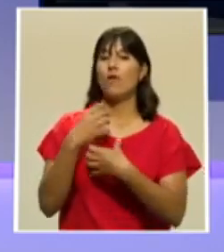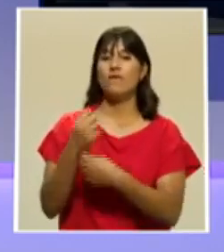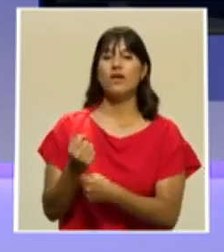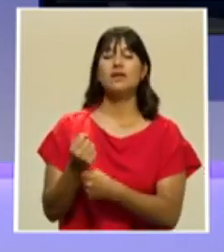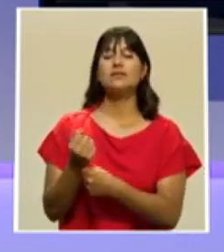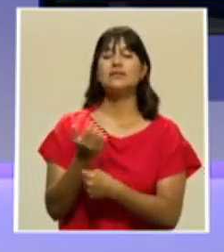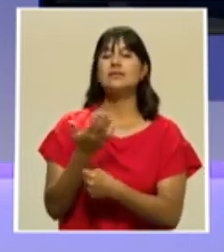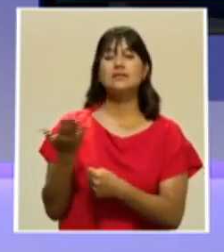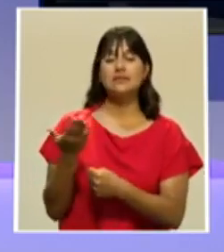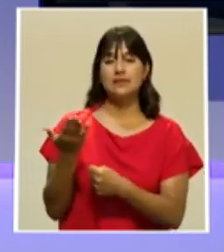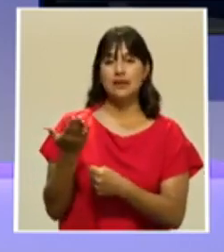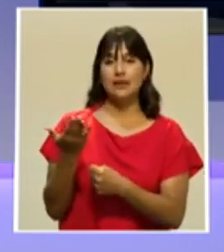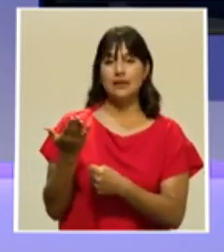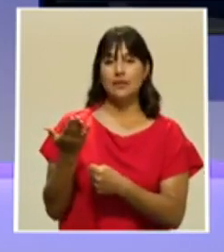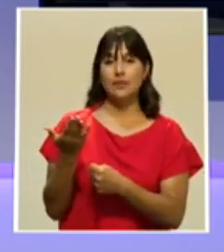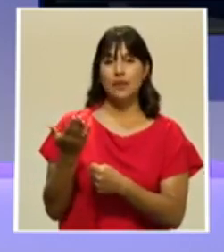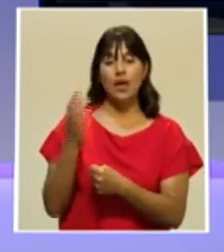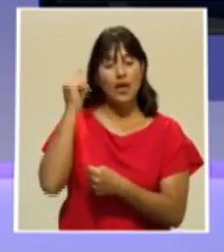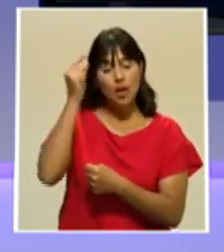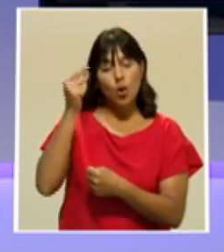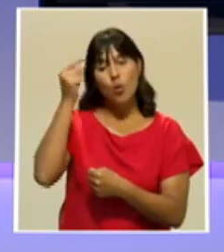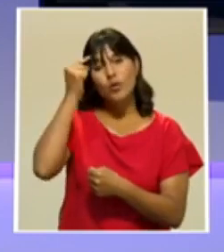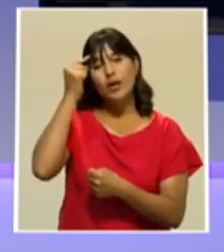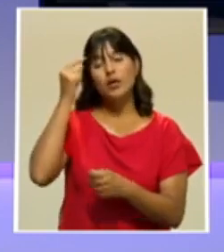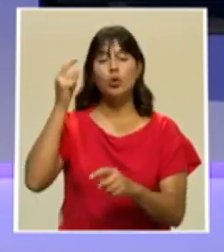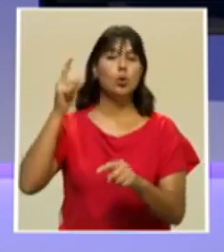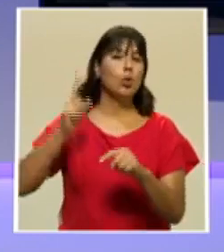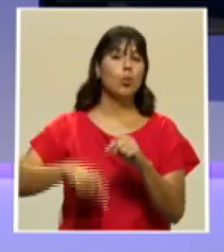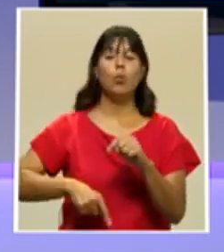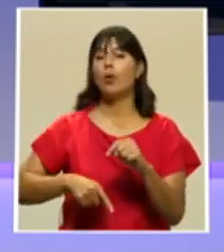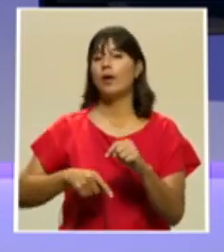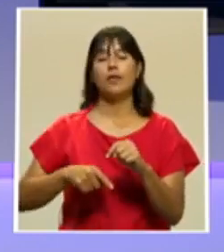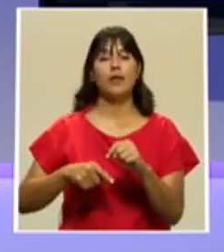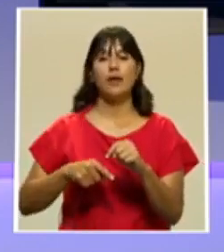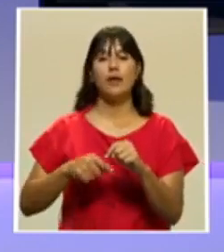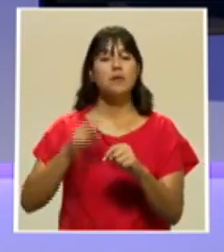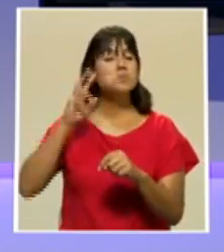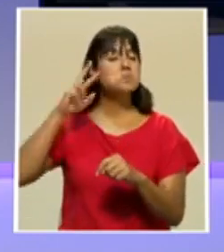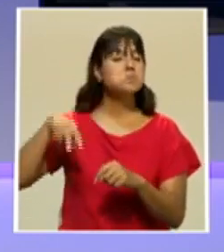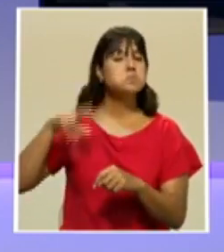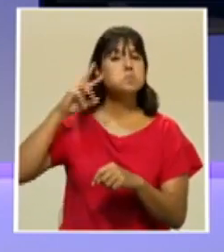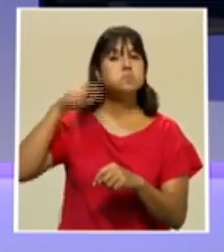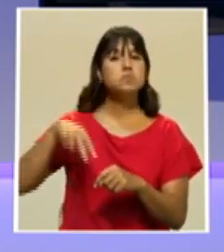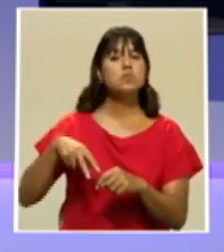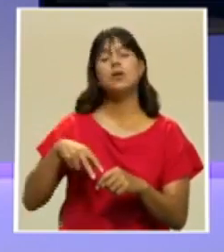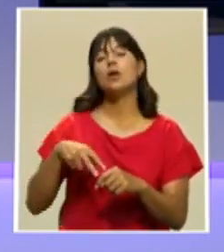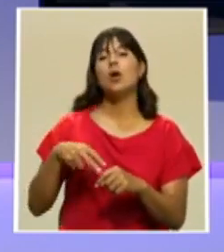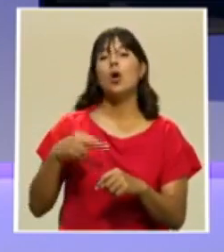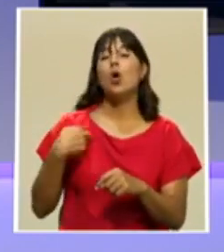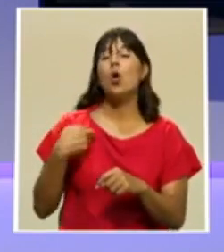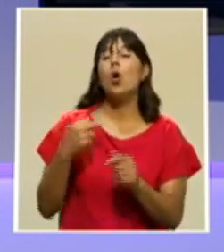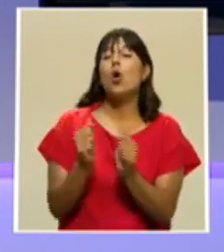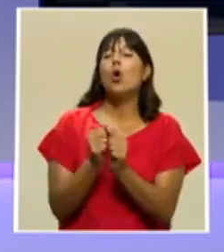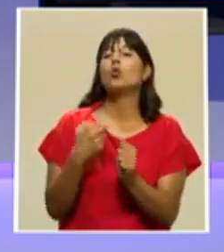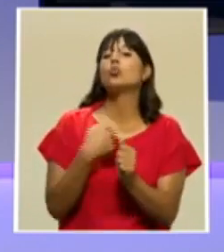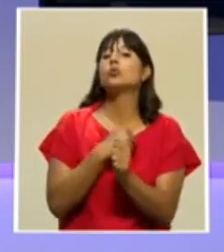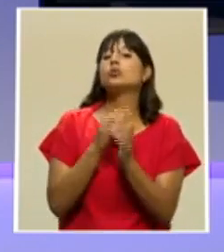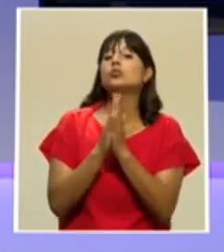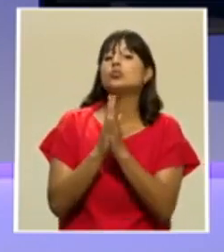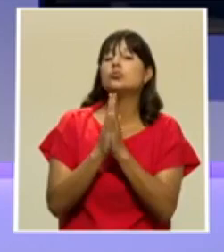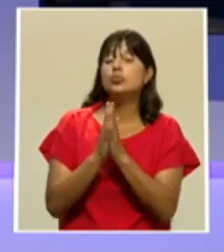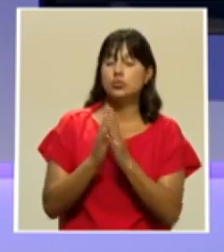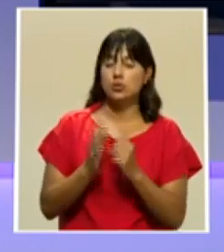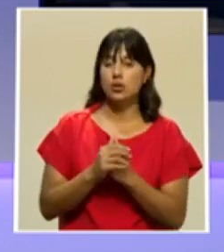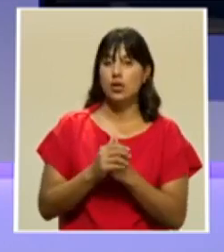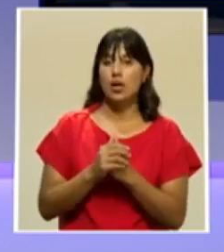el Poder Ejecutivo no puede hacerse de oídos sordos ante el clamor nacional que se ha despertado en los últimos